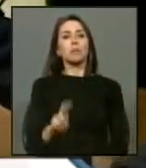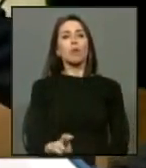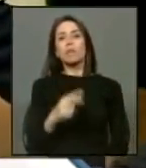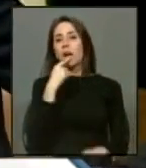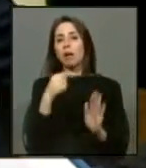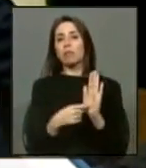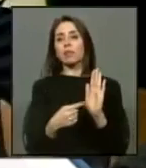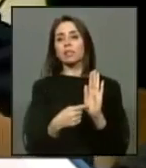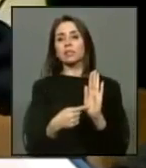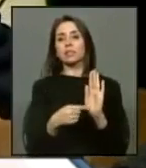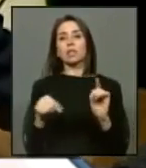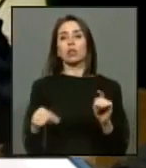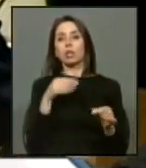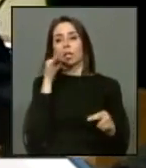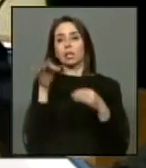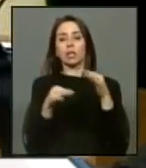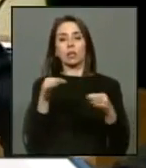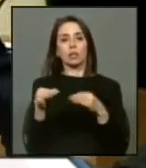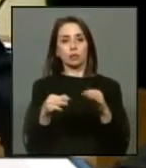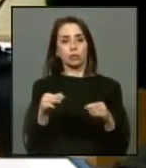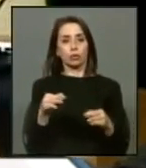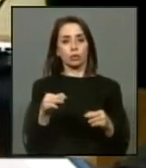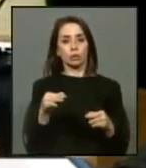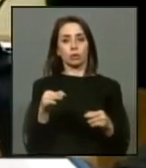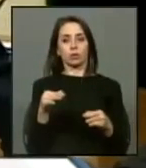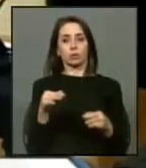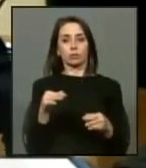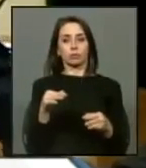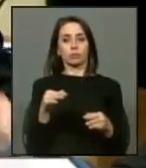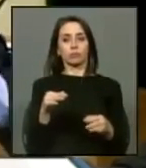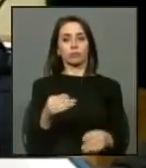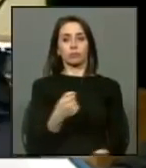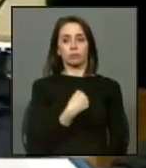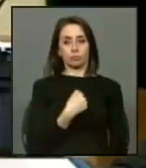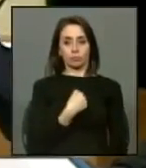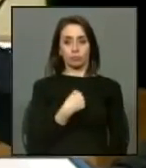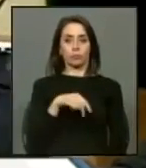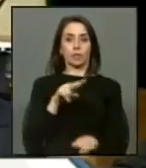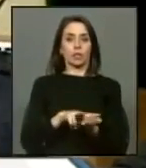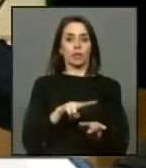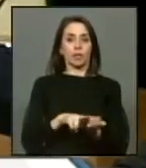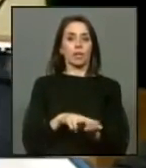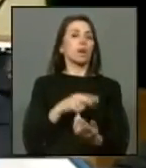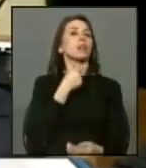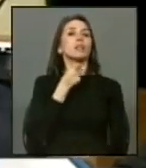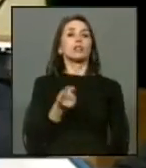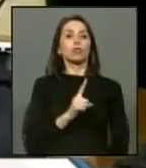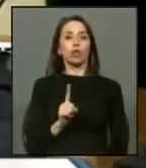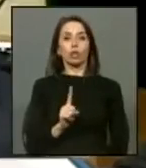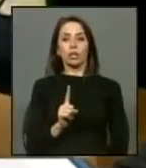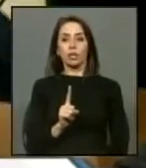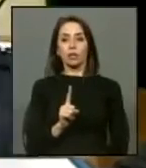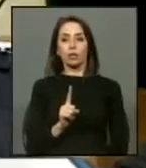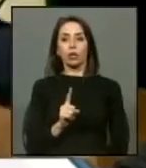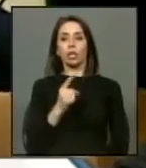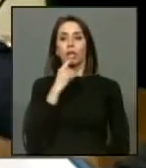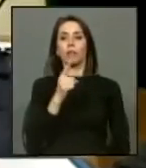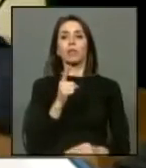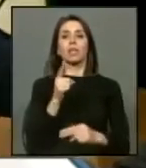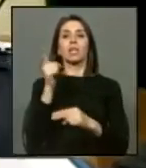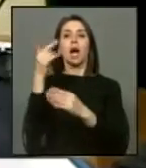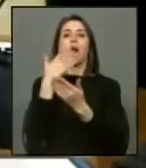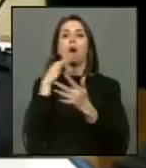lo que acá se ha mencionado se ha citado yo de verdad no quiero que se tome el nombre de la